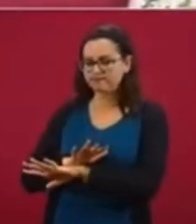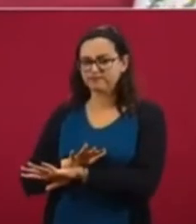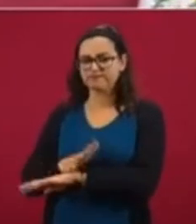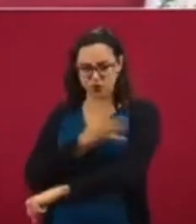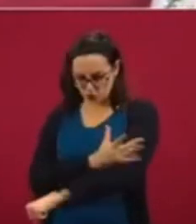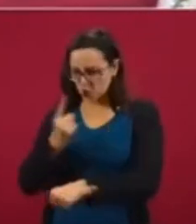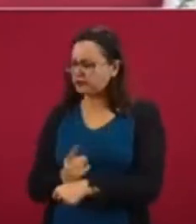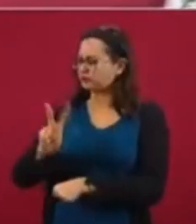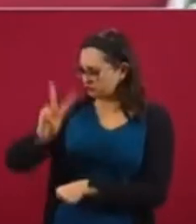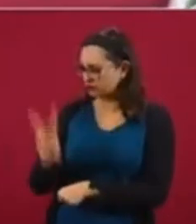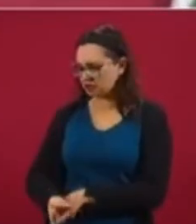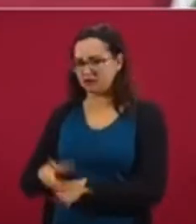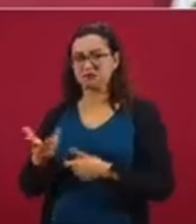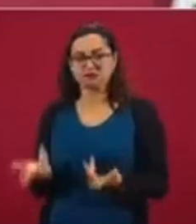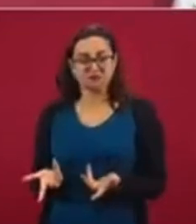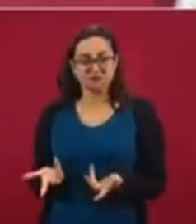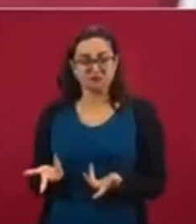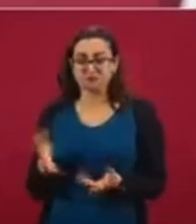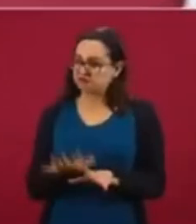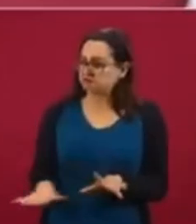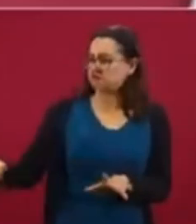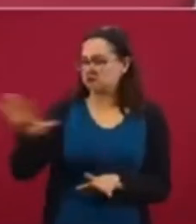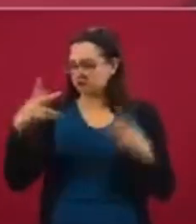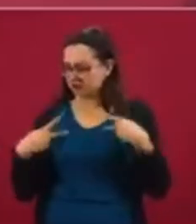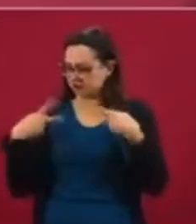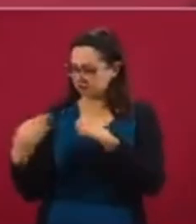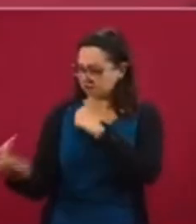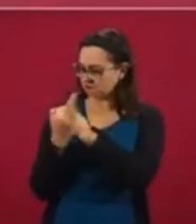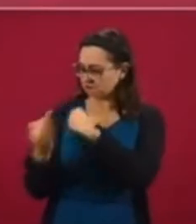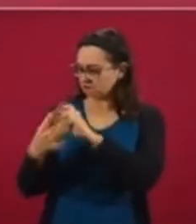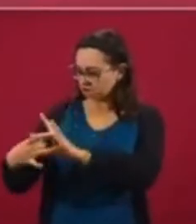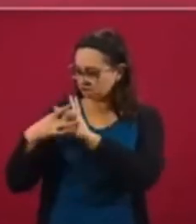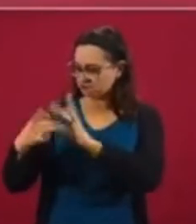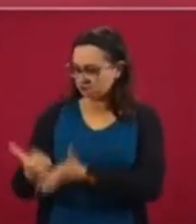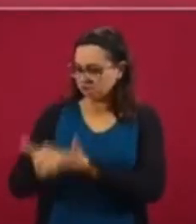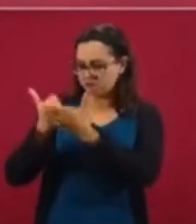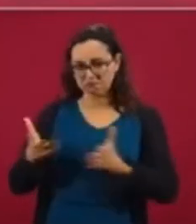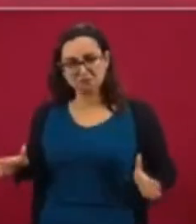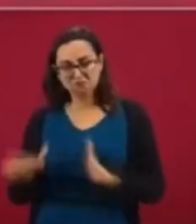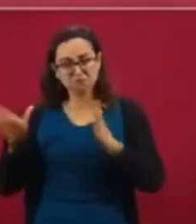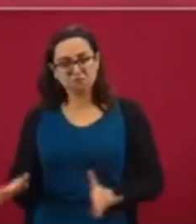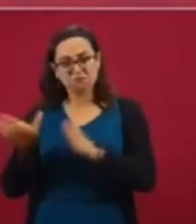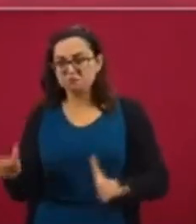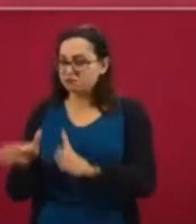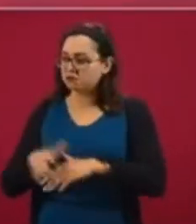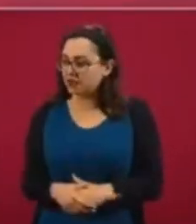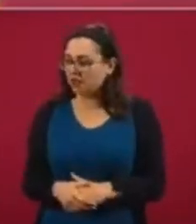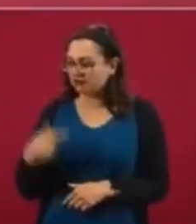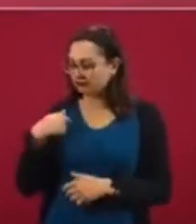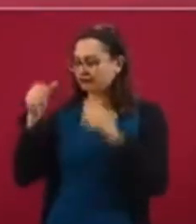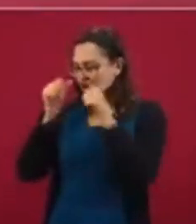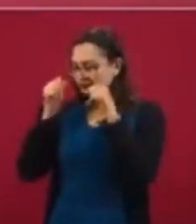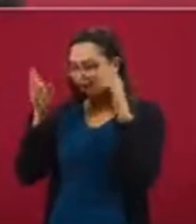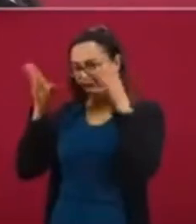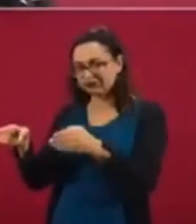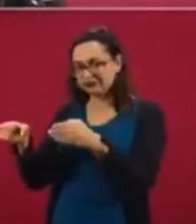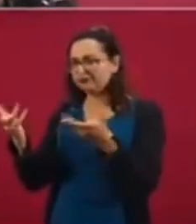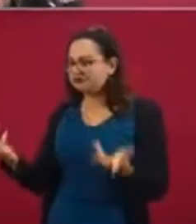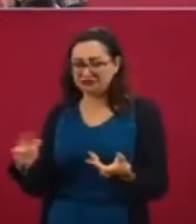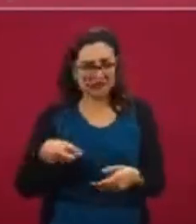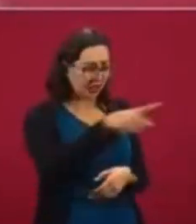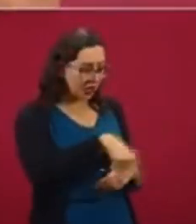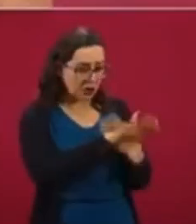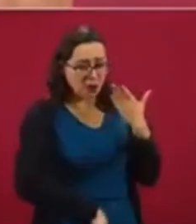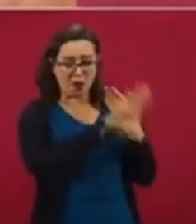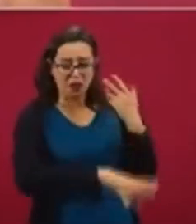sincera, de manera honesta. Y además, el pueblo nos está ayudando, alentando, animando, pues pueden haber todas las